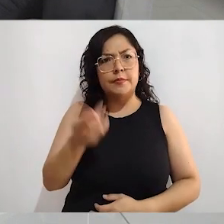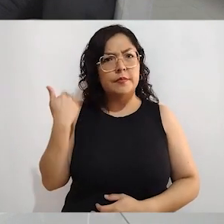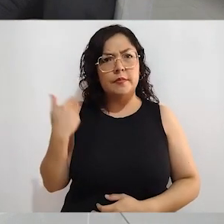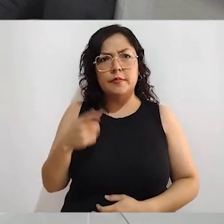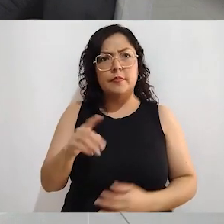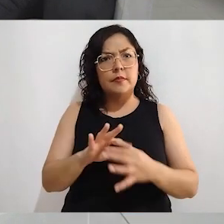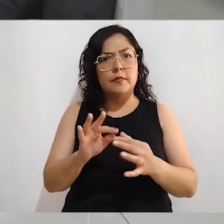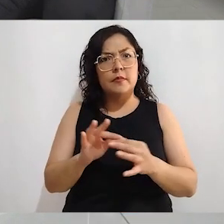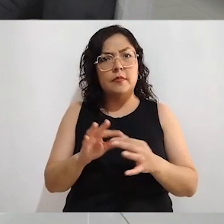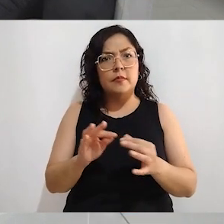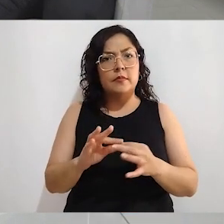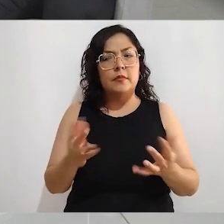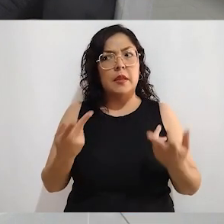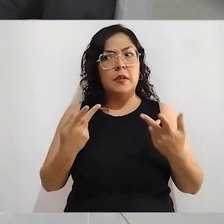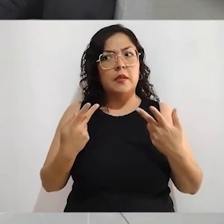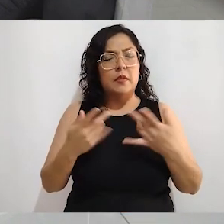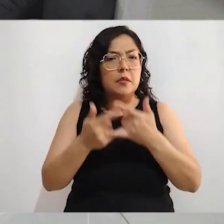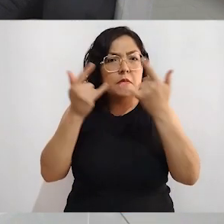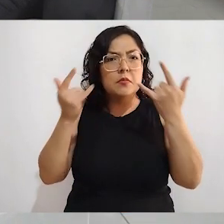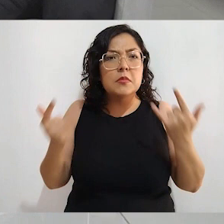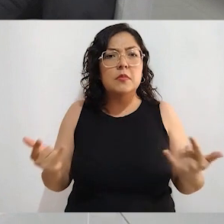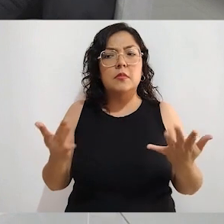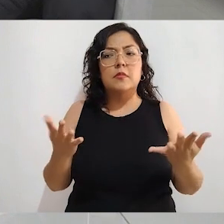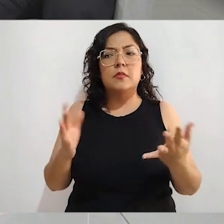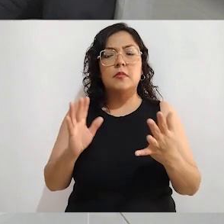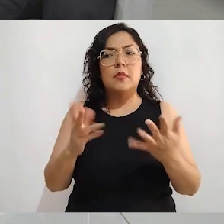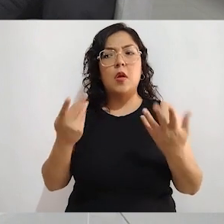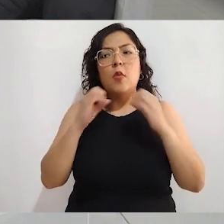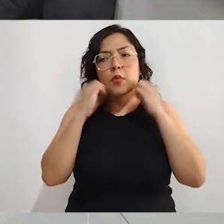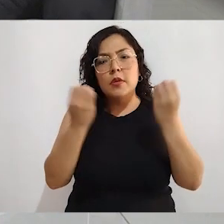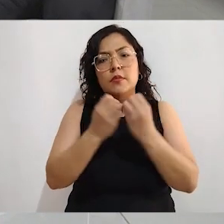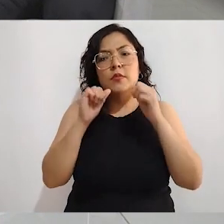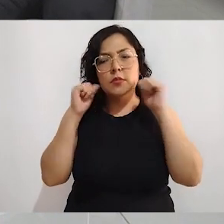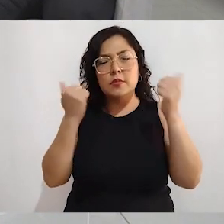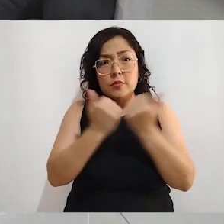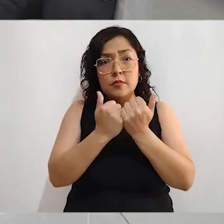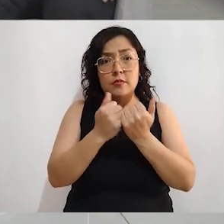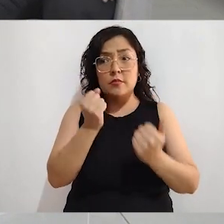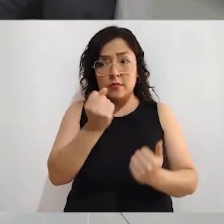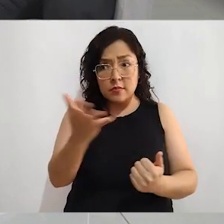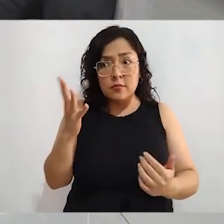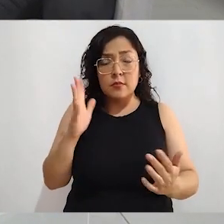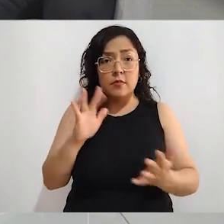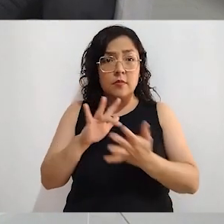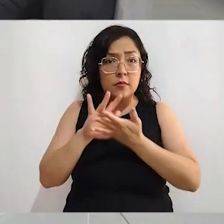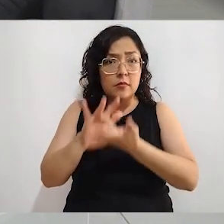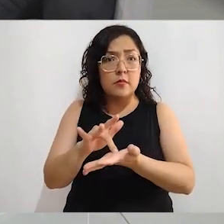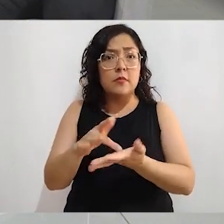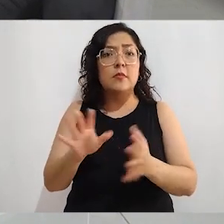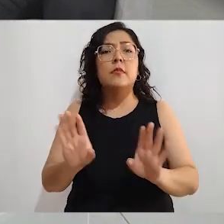pudieras platicar alguna historia interesante, algo que haya surgido con alguna de las, ahorita mencionabas, o de Scouts,